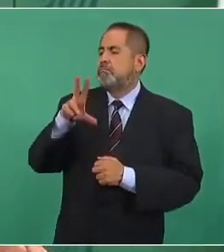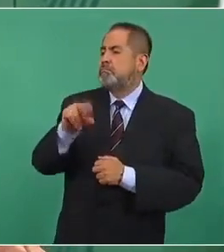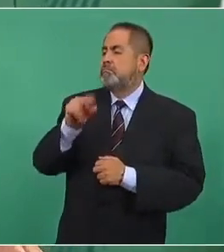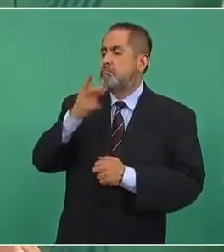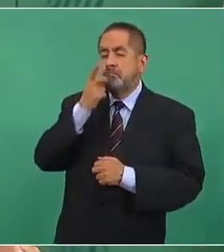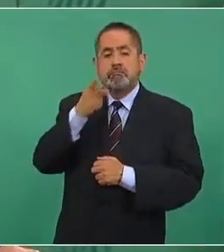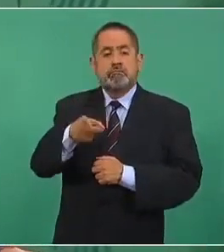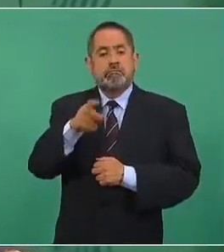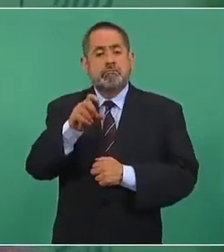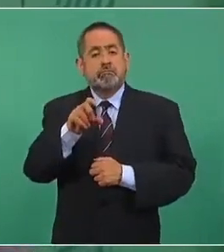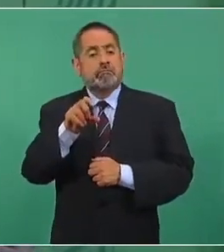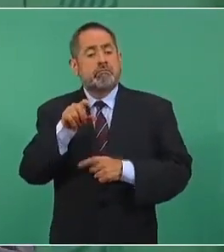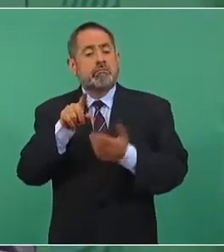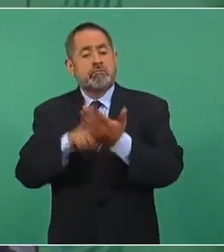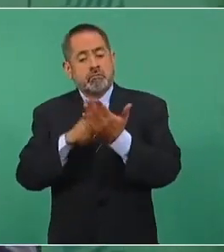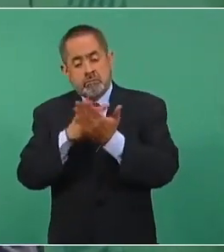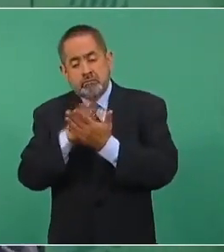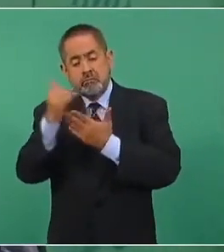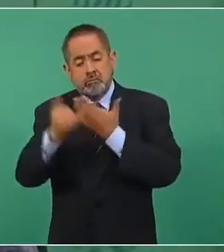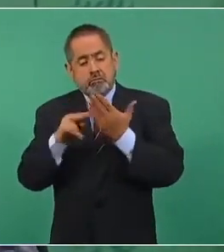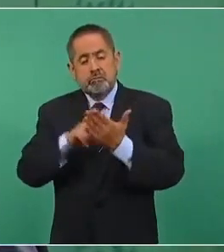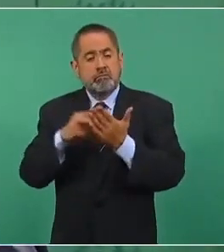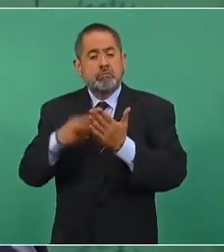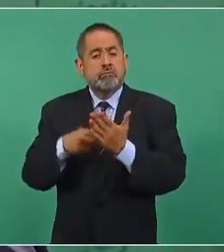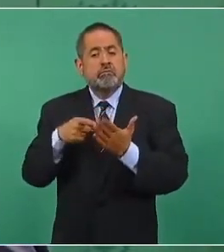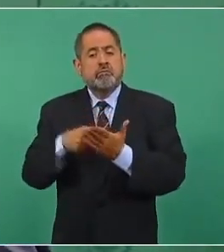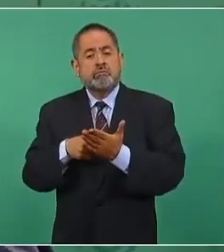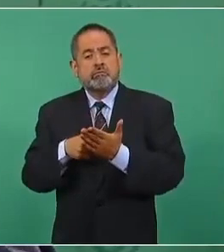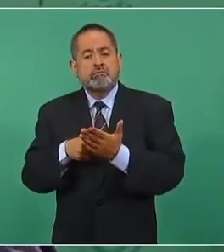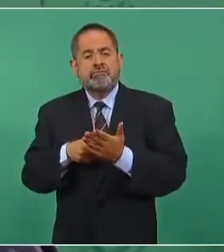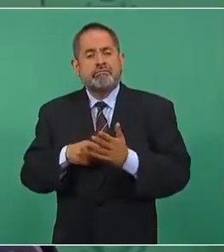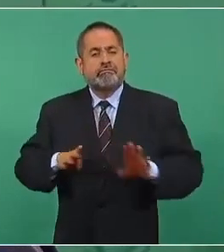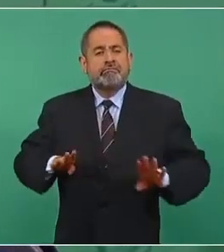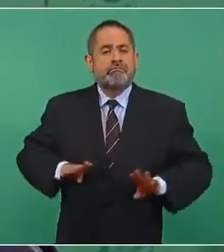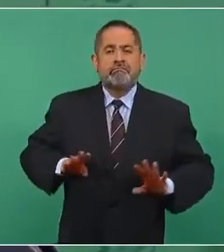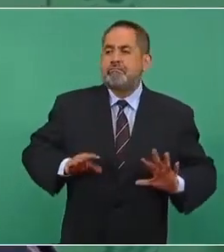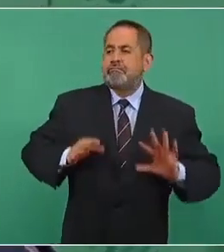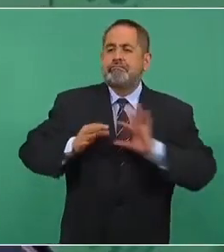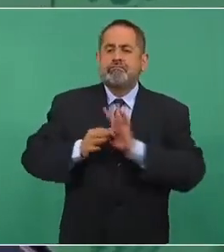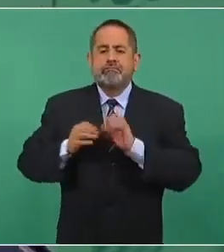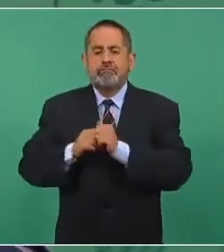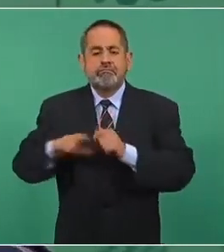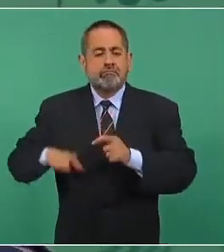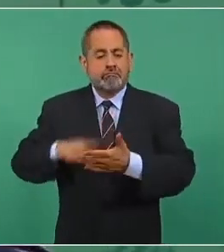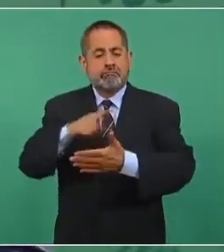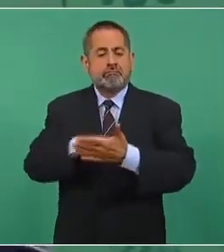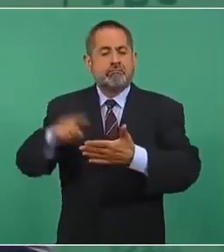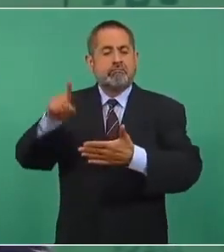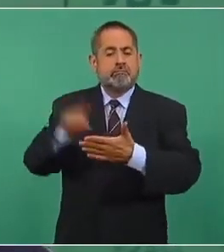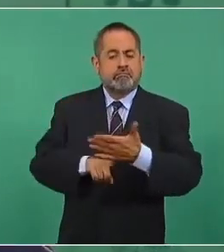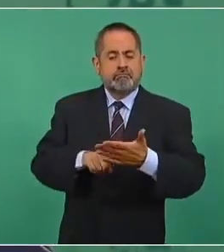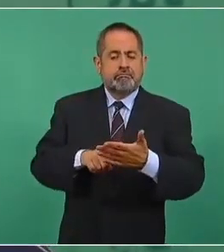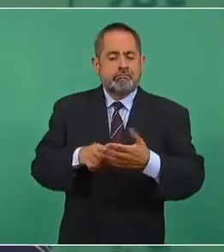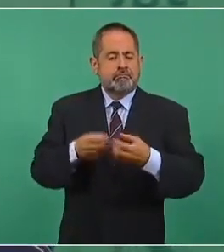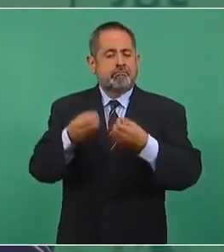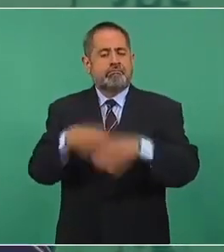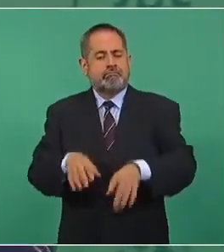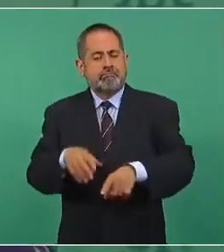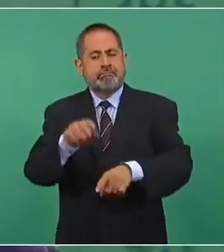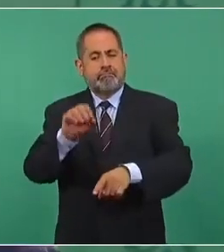descalificaron porque su proyecto arquitectónico no iba acorde con la naturaleza.